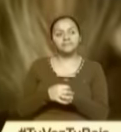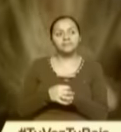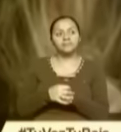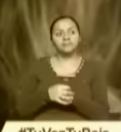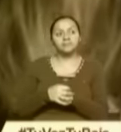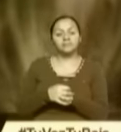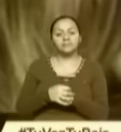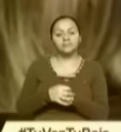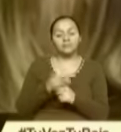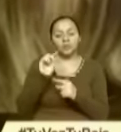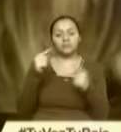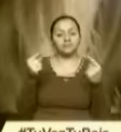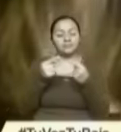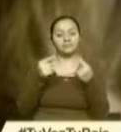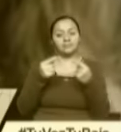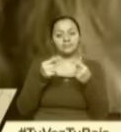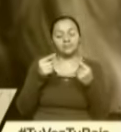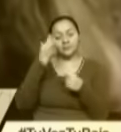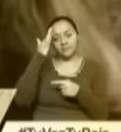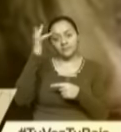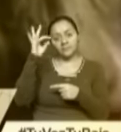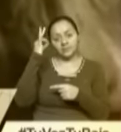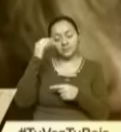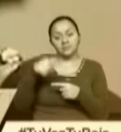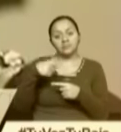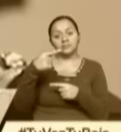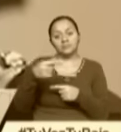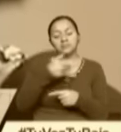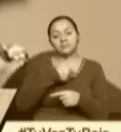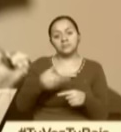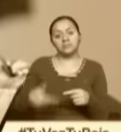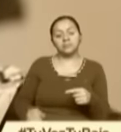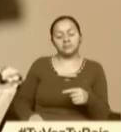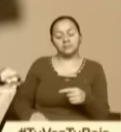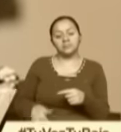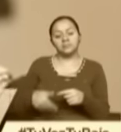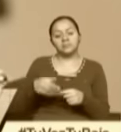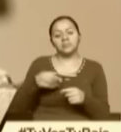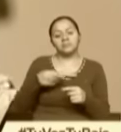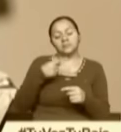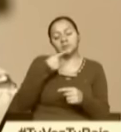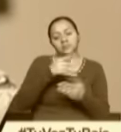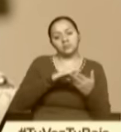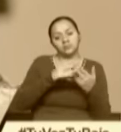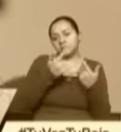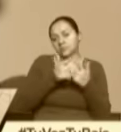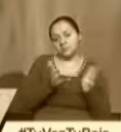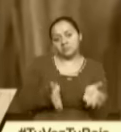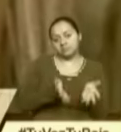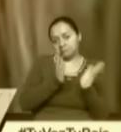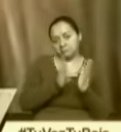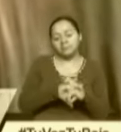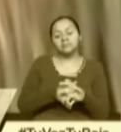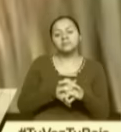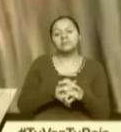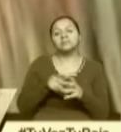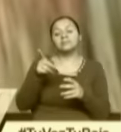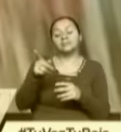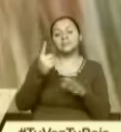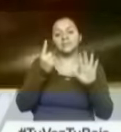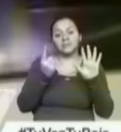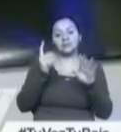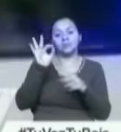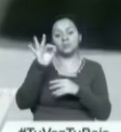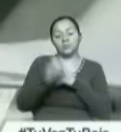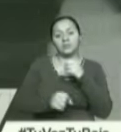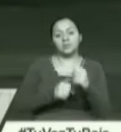Polémica en Francia tras el indulto concedido este miércoles por el presidente Hollande a esta mujer, Jacqueline Sauvage. Sauvage, de 69